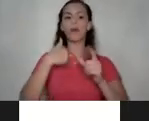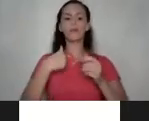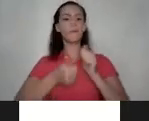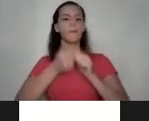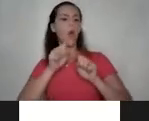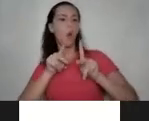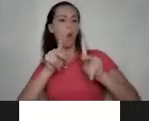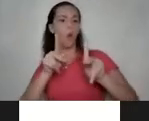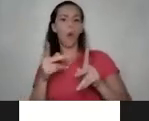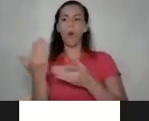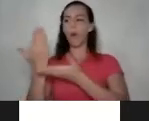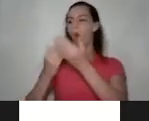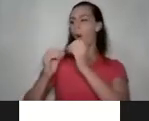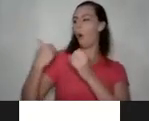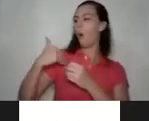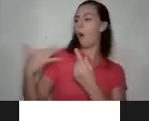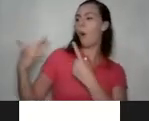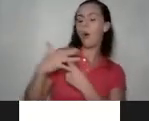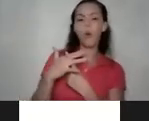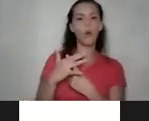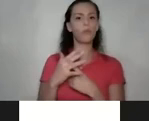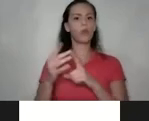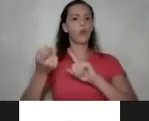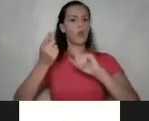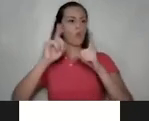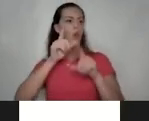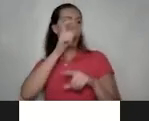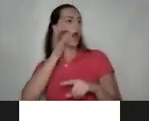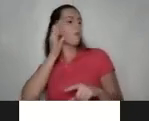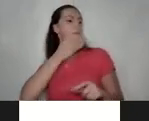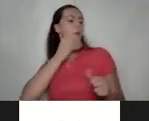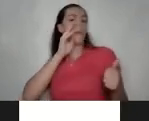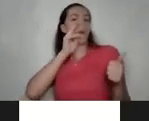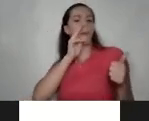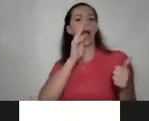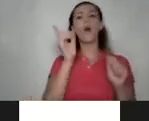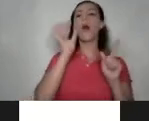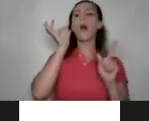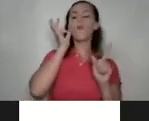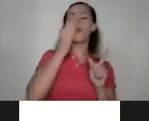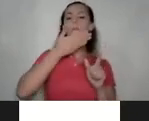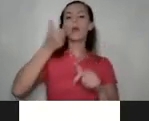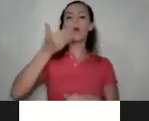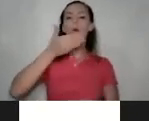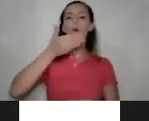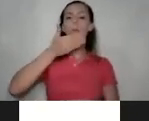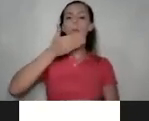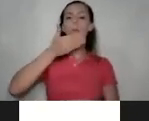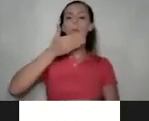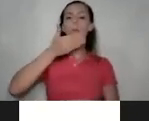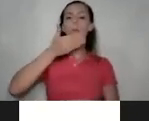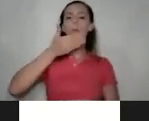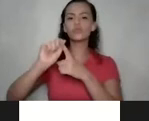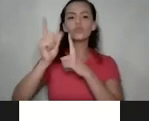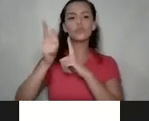alguien más cuál va a ser la que es mejor mamá cuál es la que es realmente el proceso de socialización que nos brindan